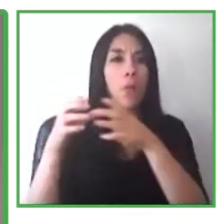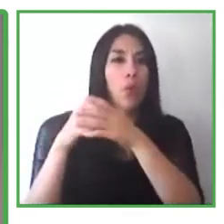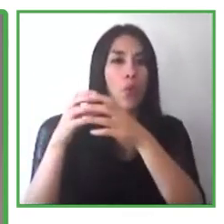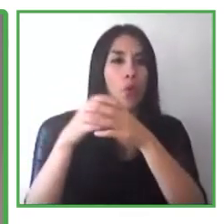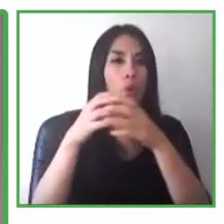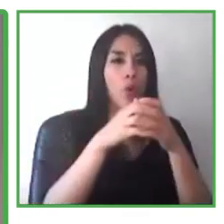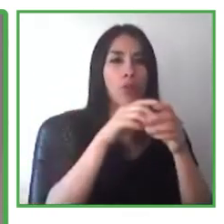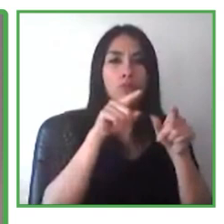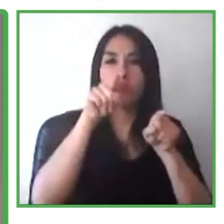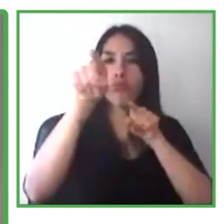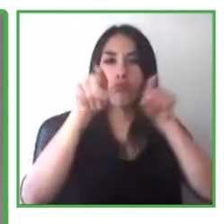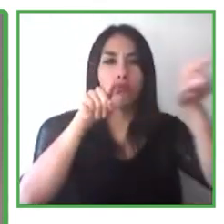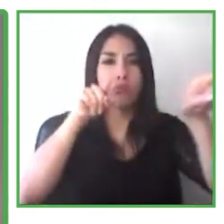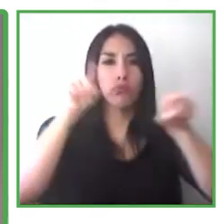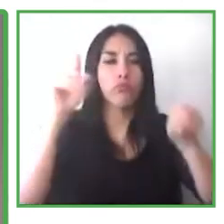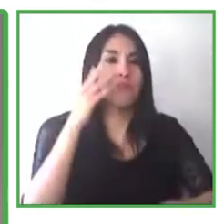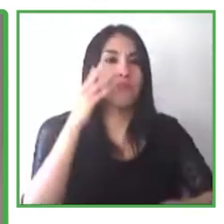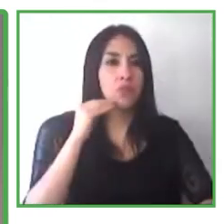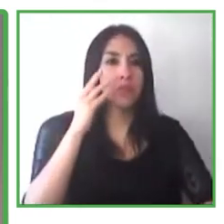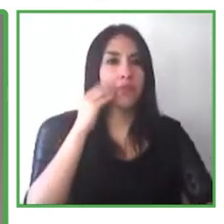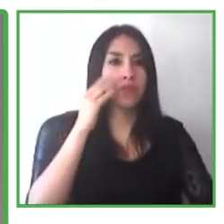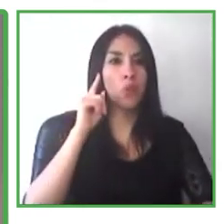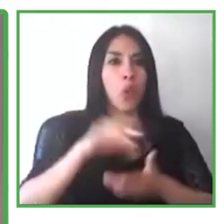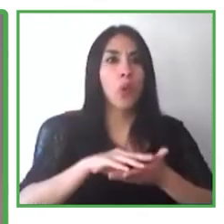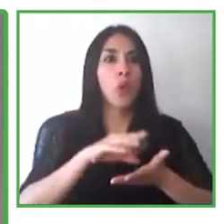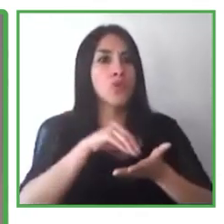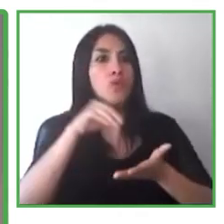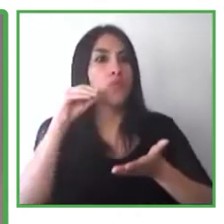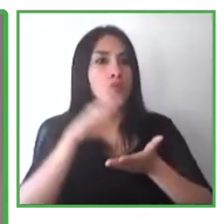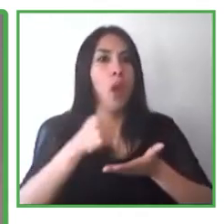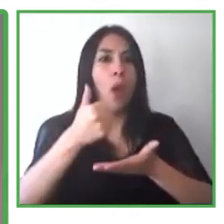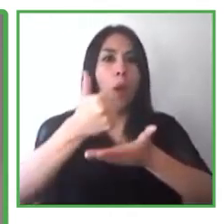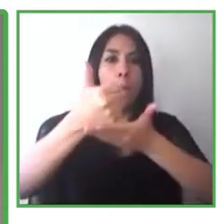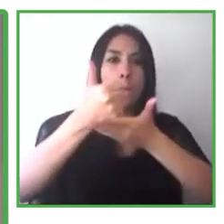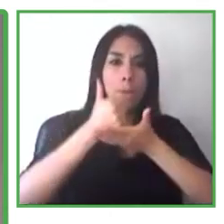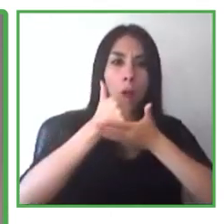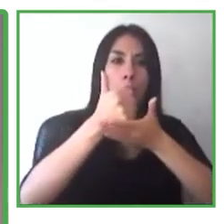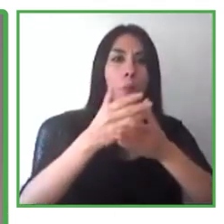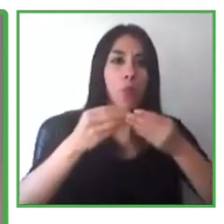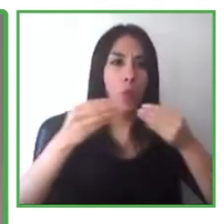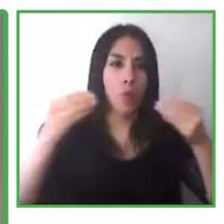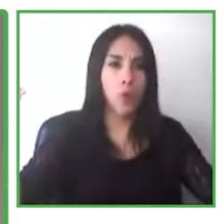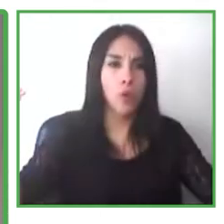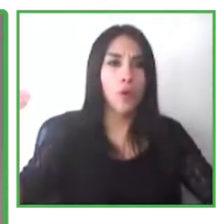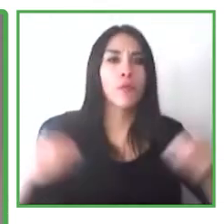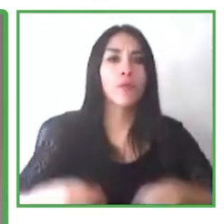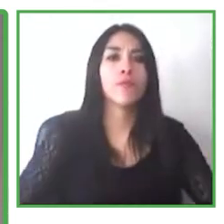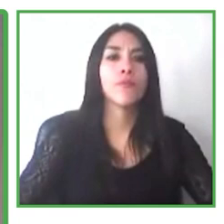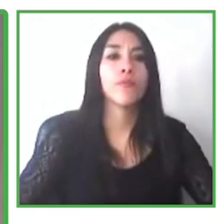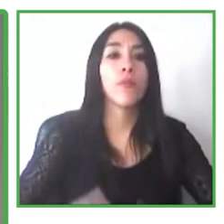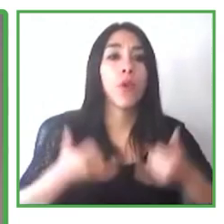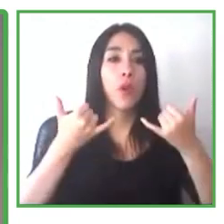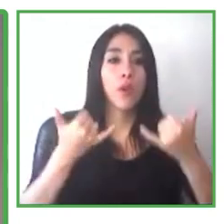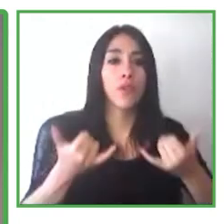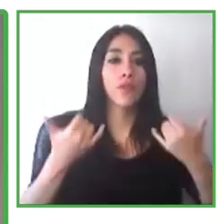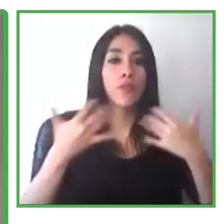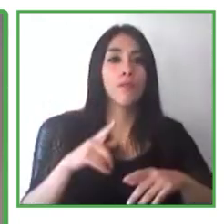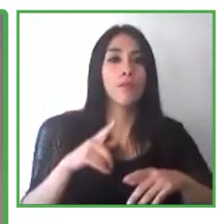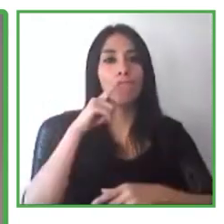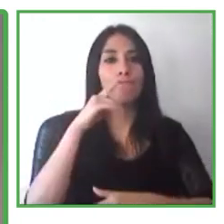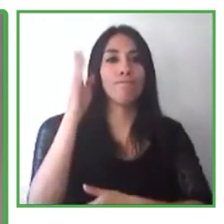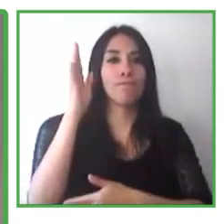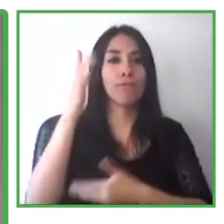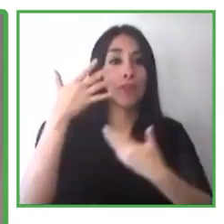creemos que nos puede ayudar bastante para nuestro panel. Y con esto, habiendo dicho esto, Yves, por favor, nos gustaría saber lo que tú